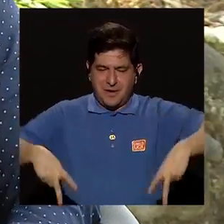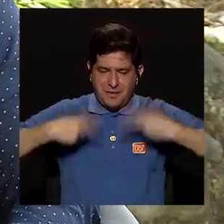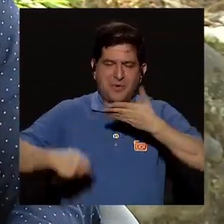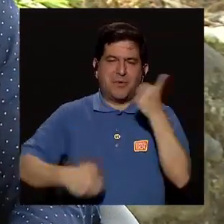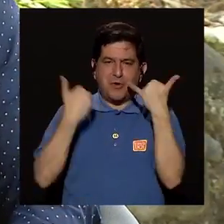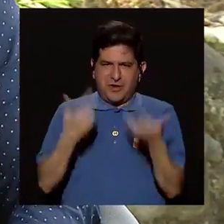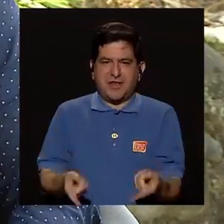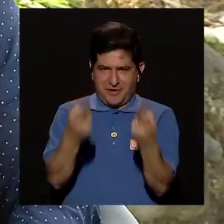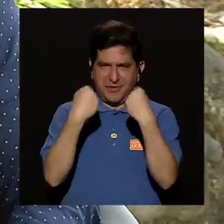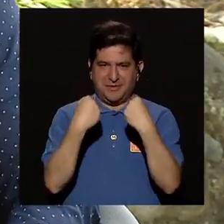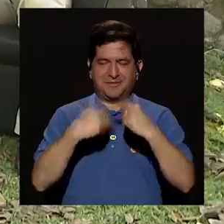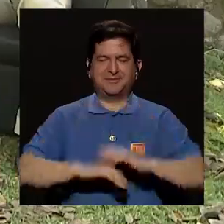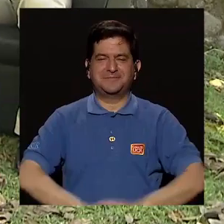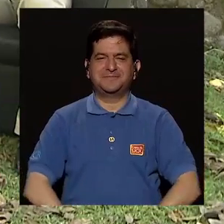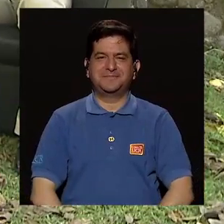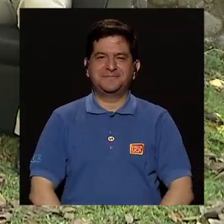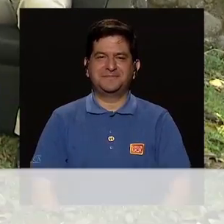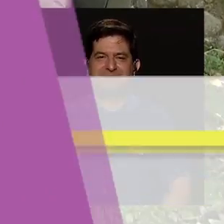Vivir Mejor. Y ya regresamos.